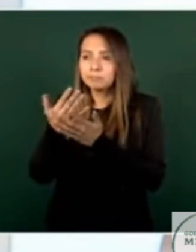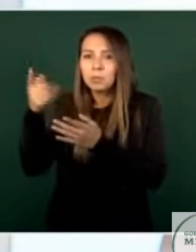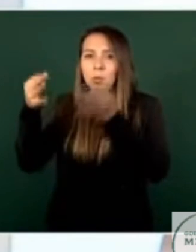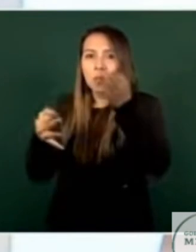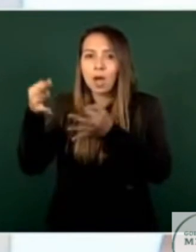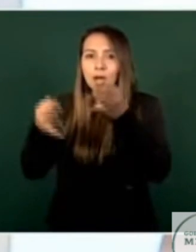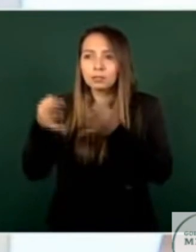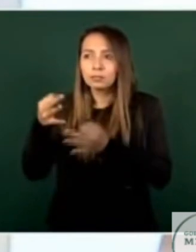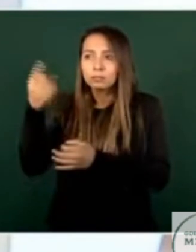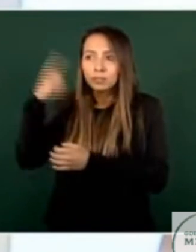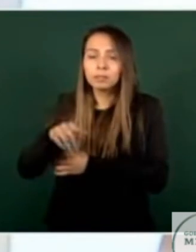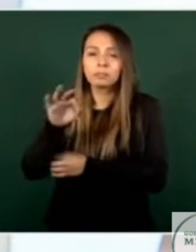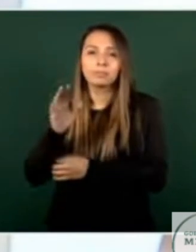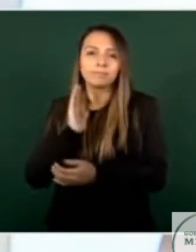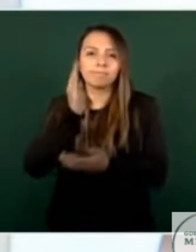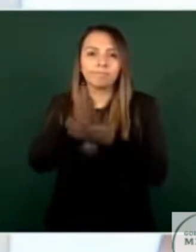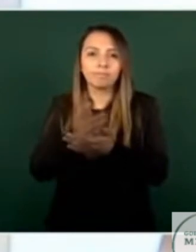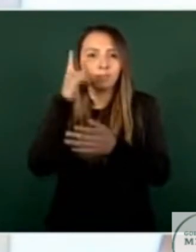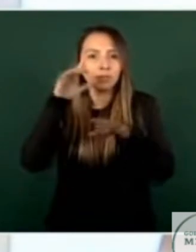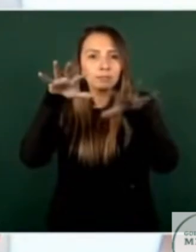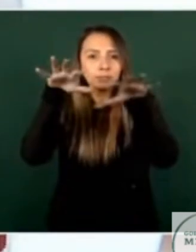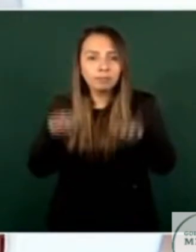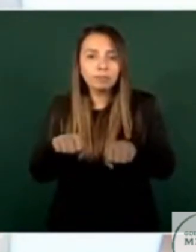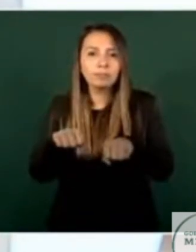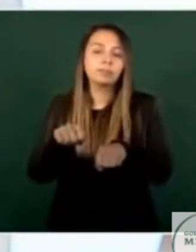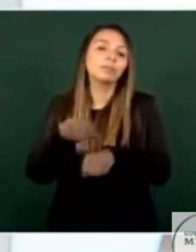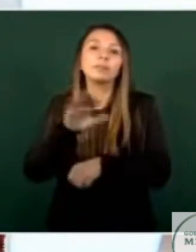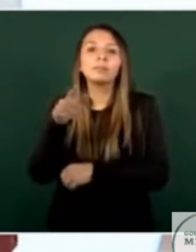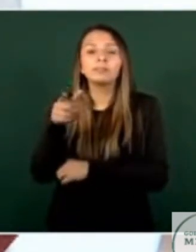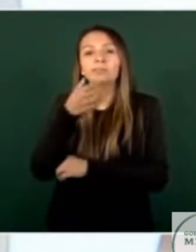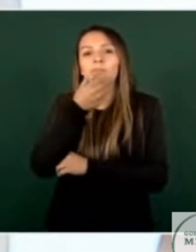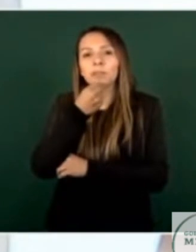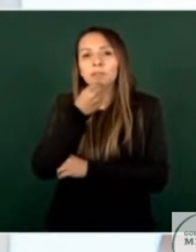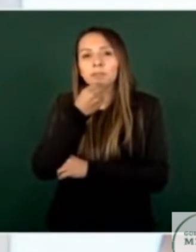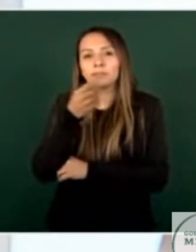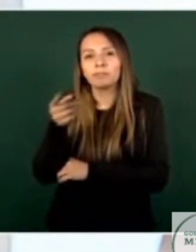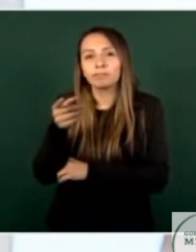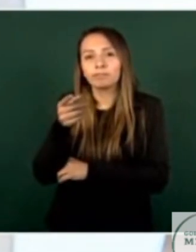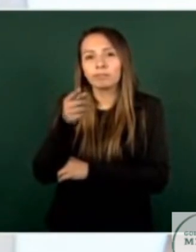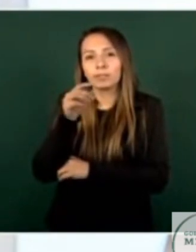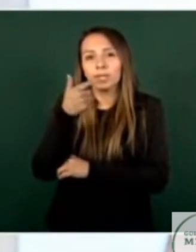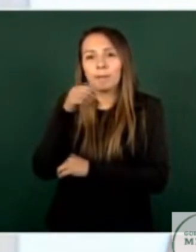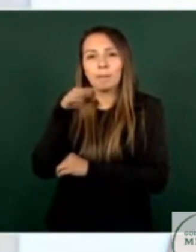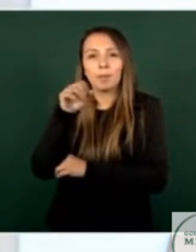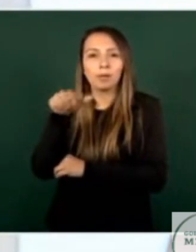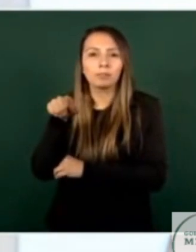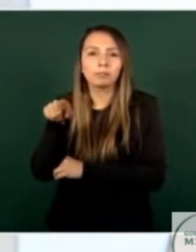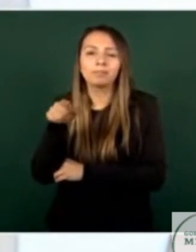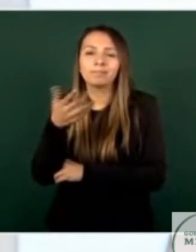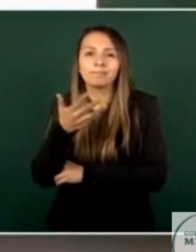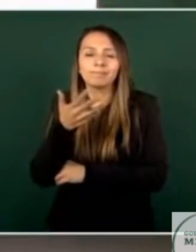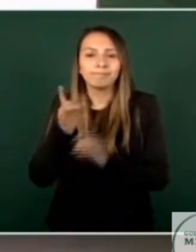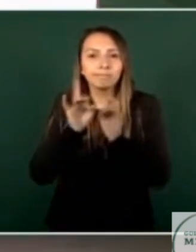Fiscalía de Veracruz El compañero Gambo Arenas desafortunadamente no estaba en un mecanismo de